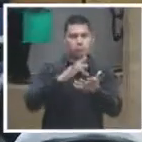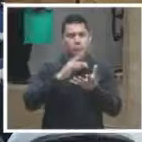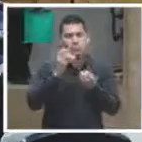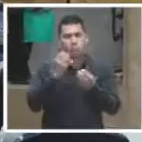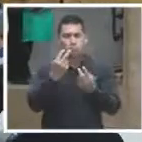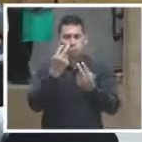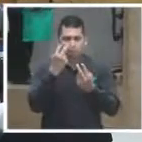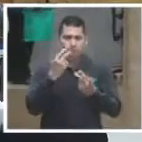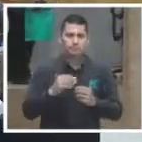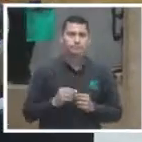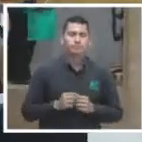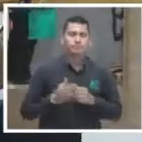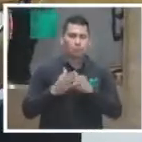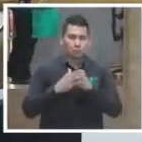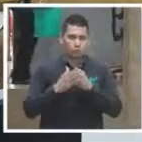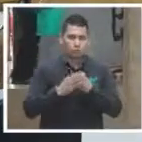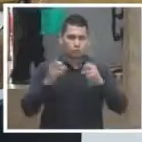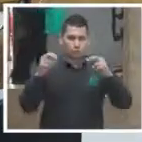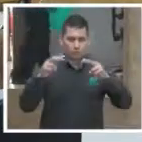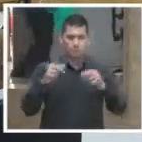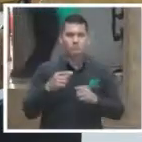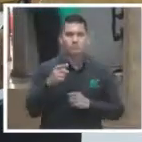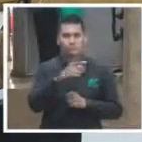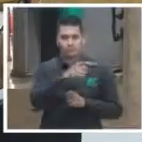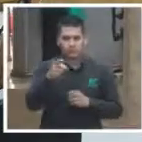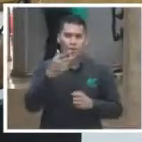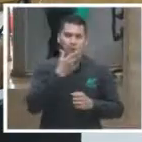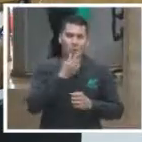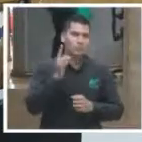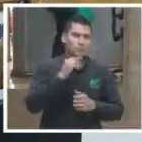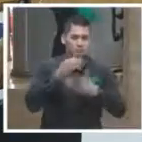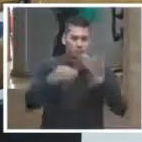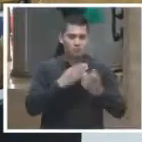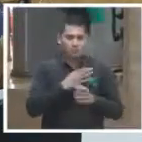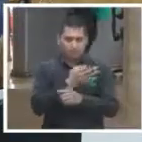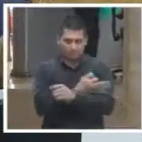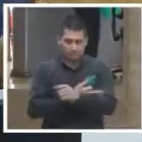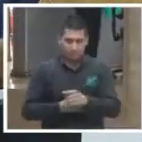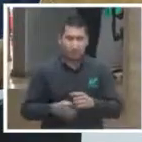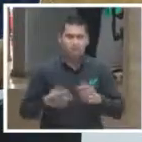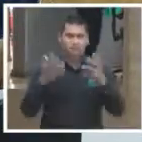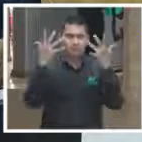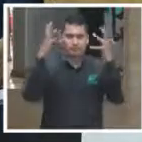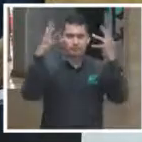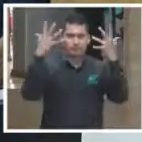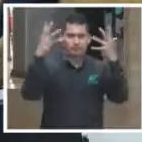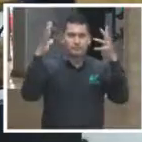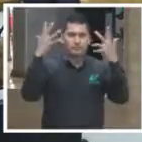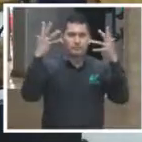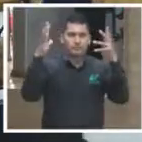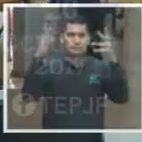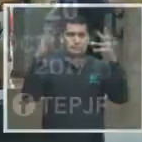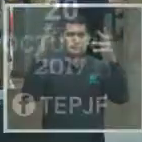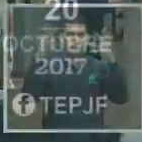presencia los esperamos la próxima que tengan todas y todos muy buenas tardes gracias